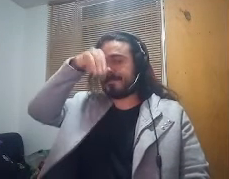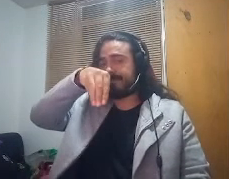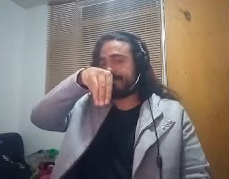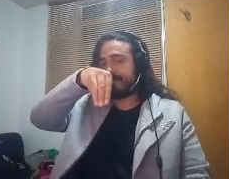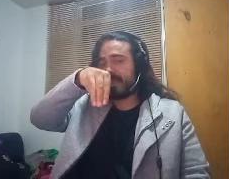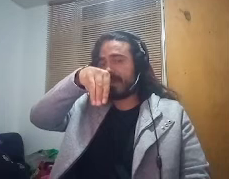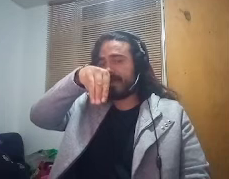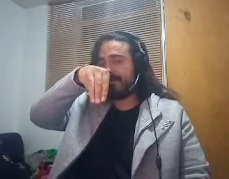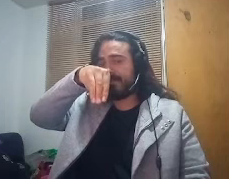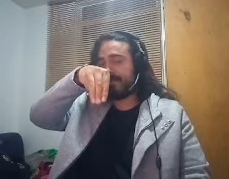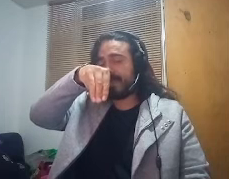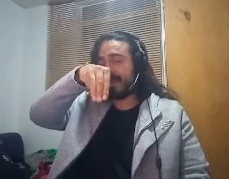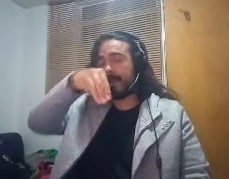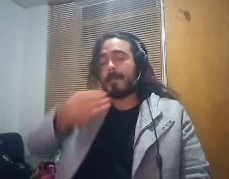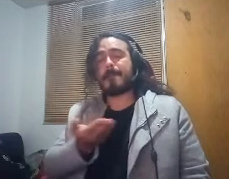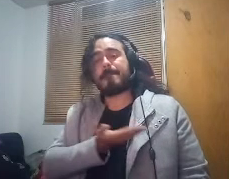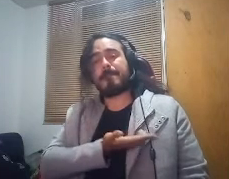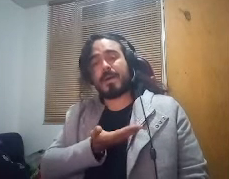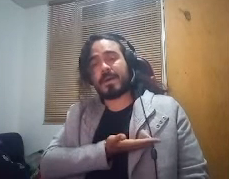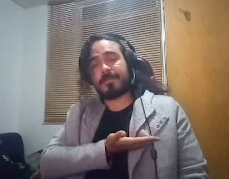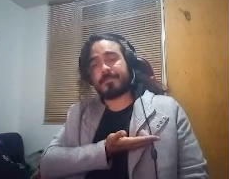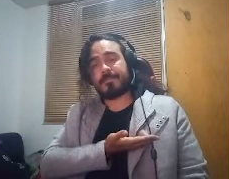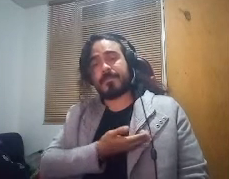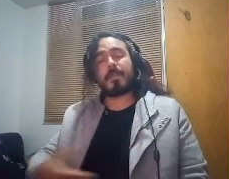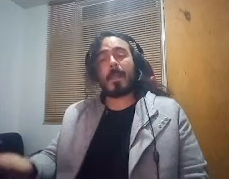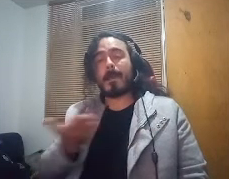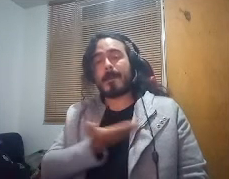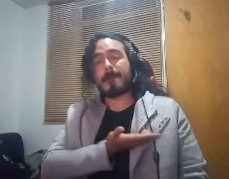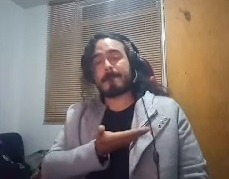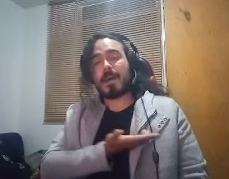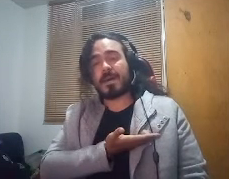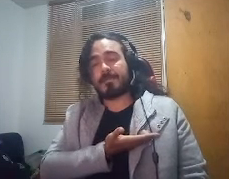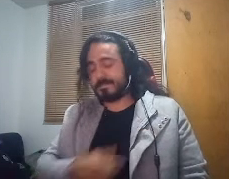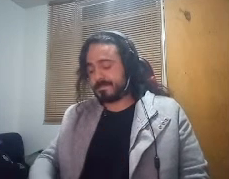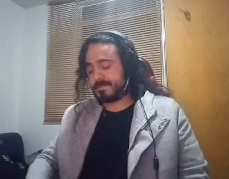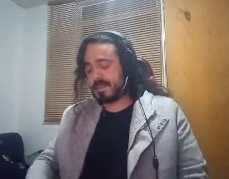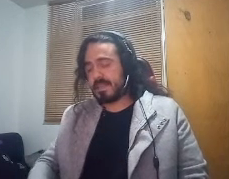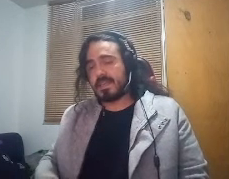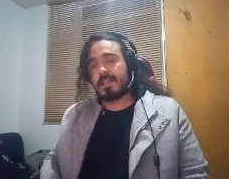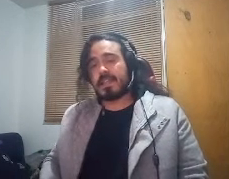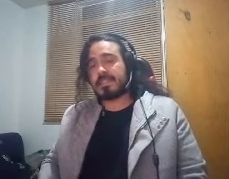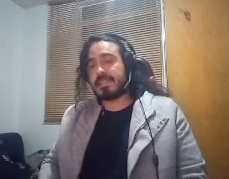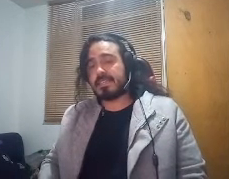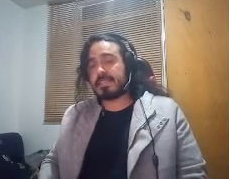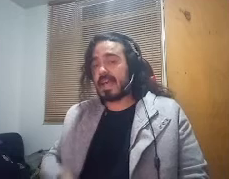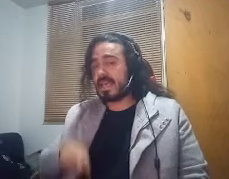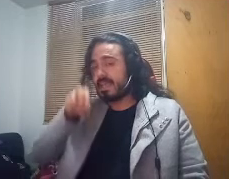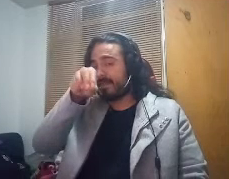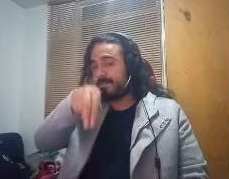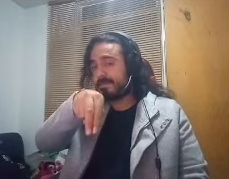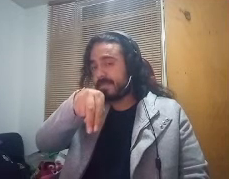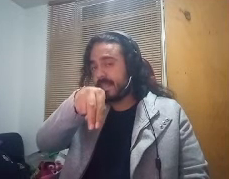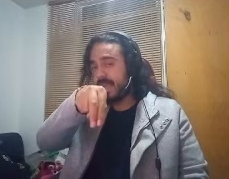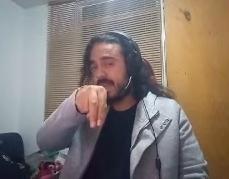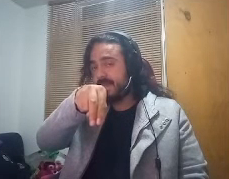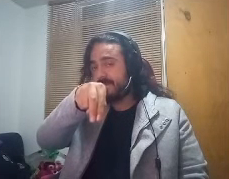m de mamá mamá la siguiente es la n